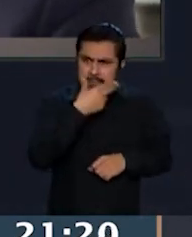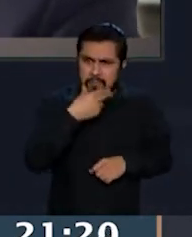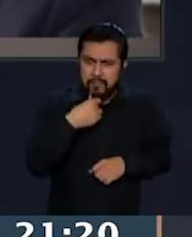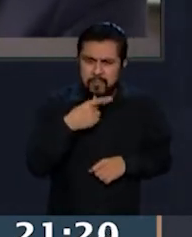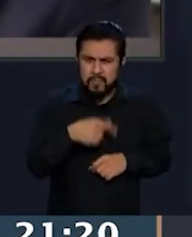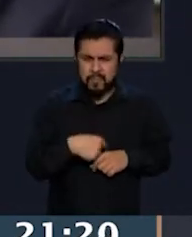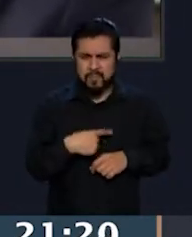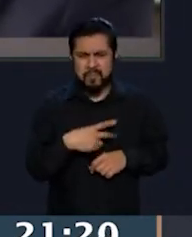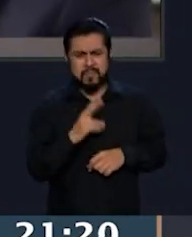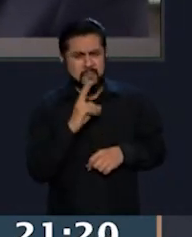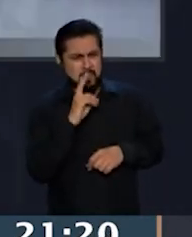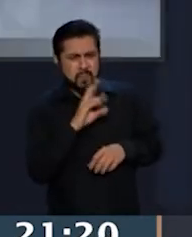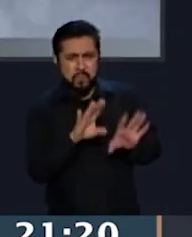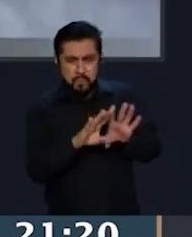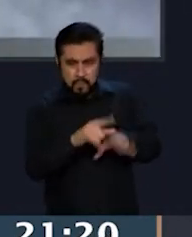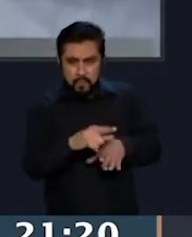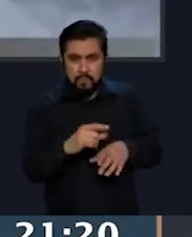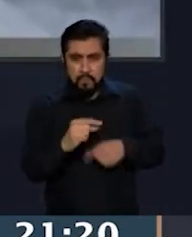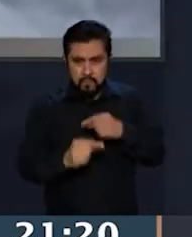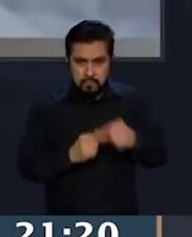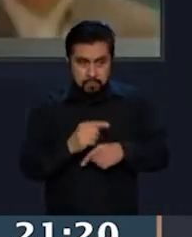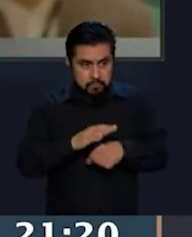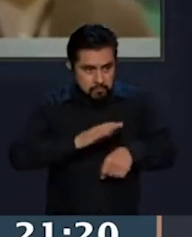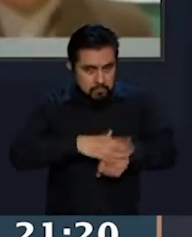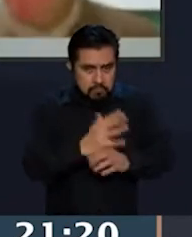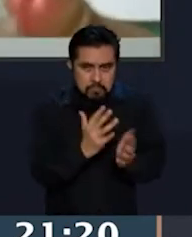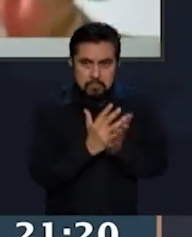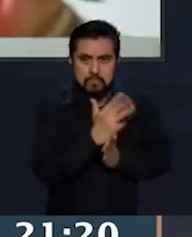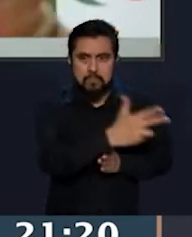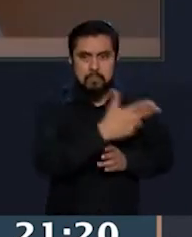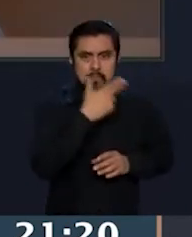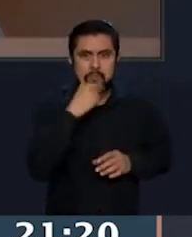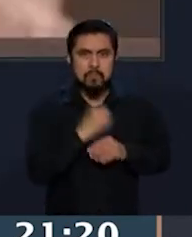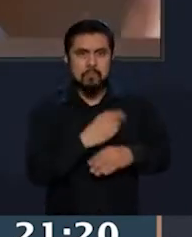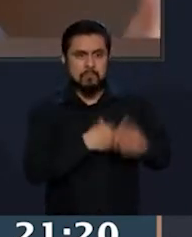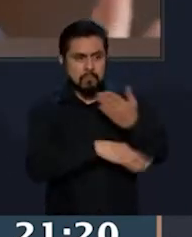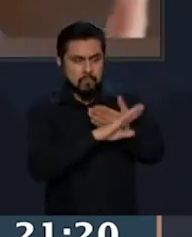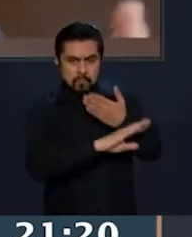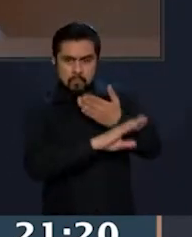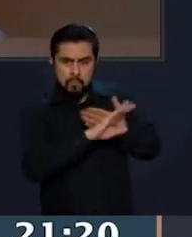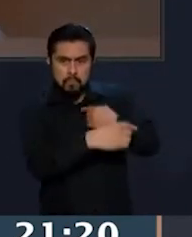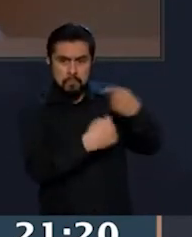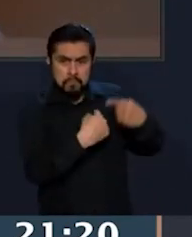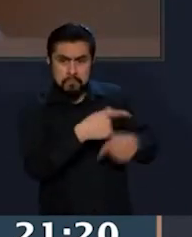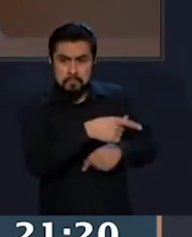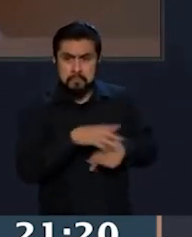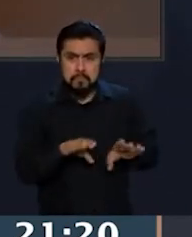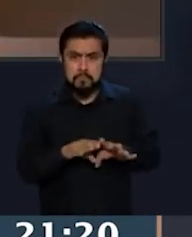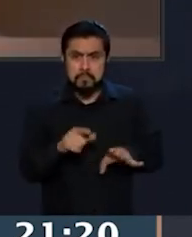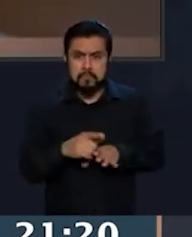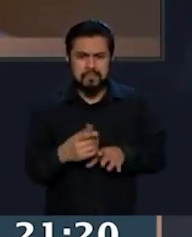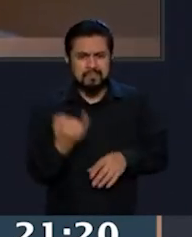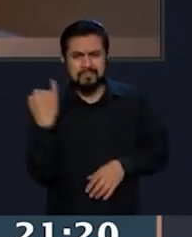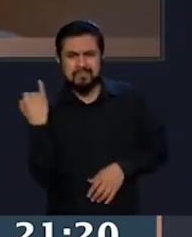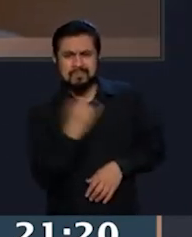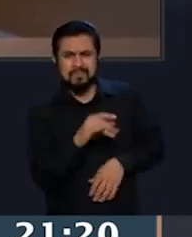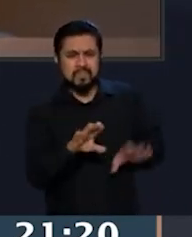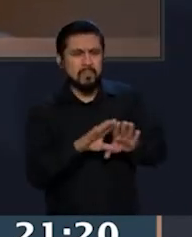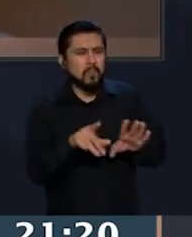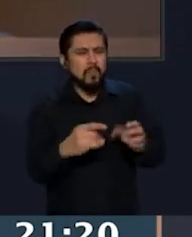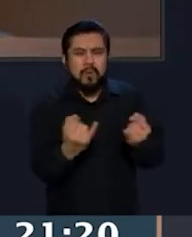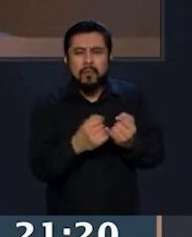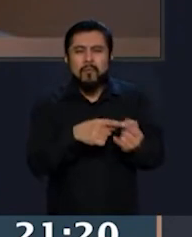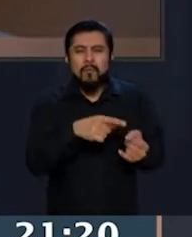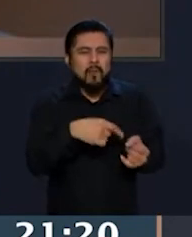violencia, incluso después de este ataque que hubo tan absurdo hacia los libros de